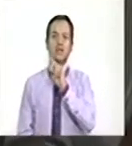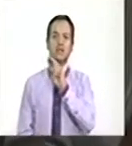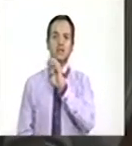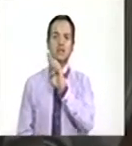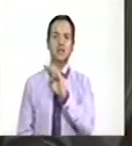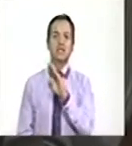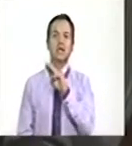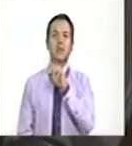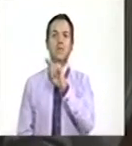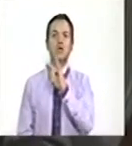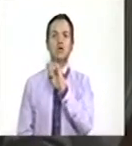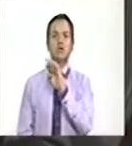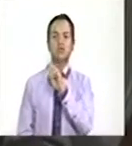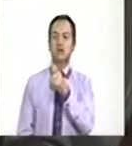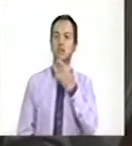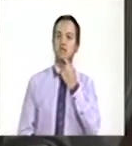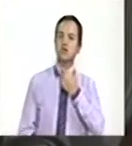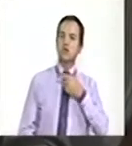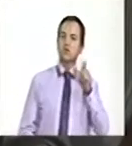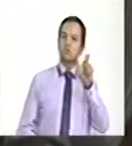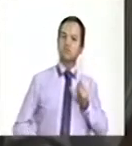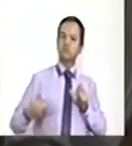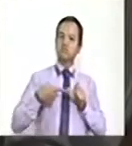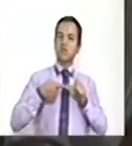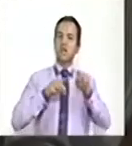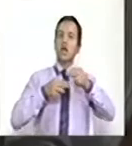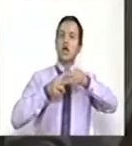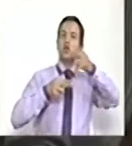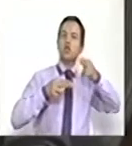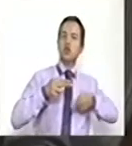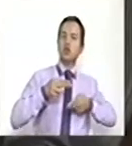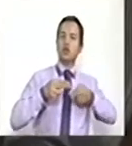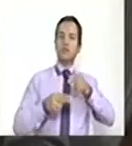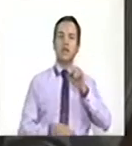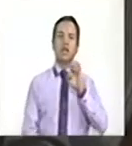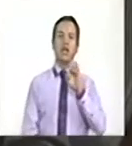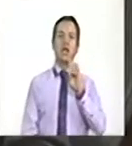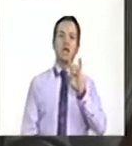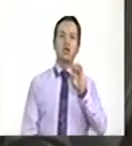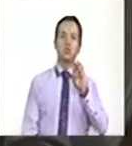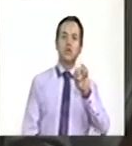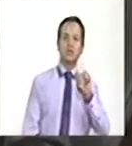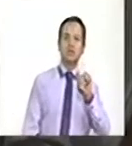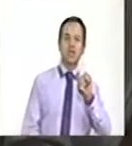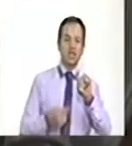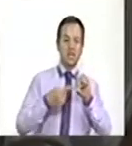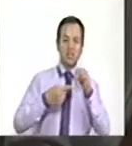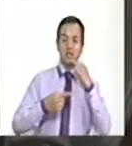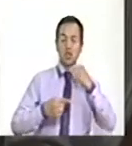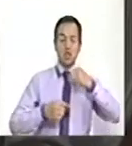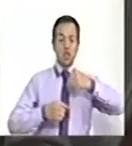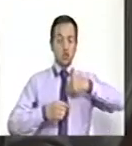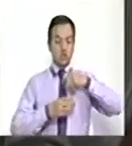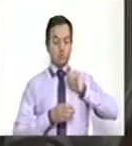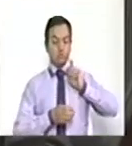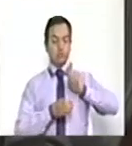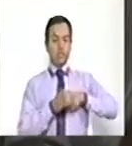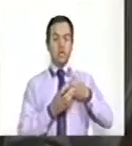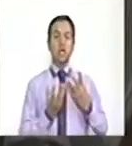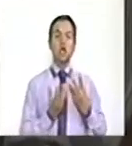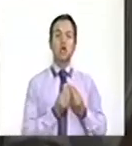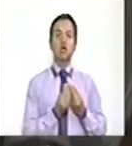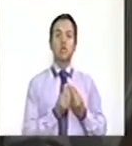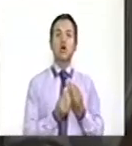quienes fueron amenazados por un tal Alia Zerwin, quien se identifica como miembro del Frente 13 o